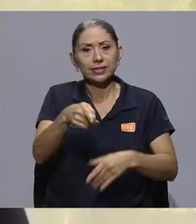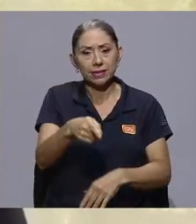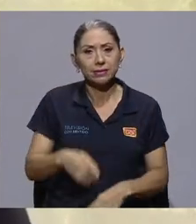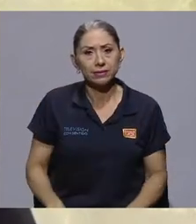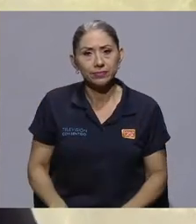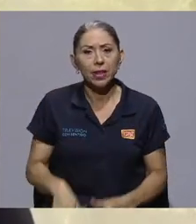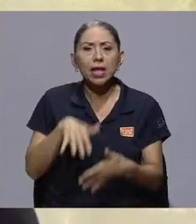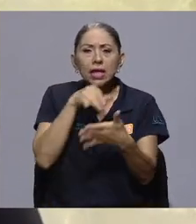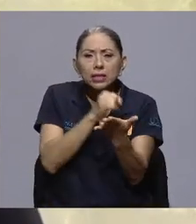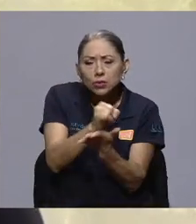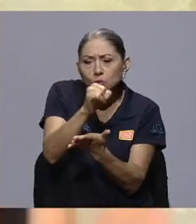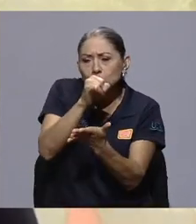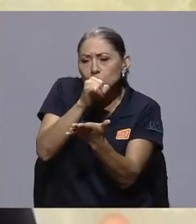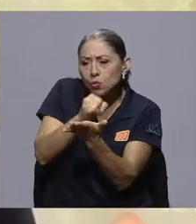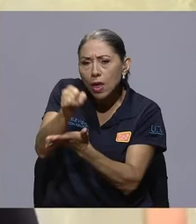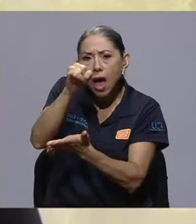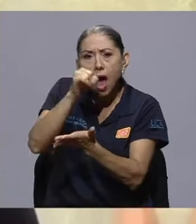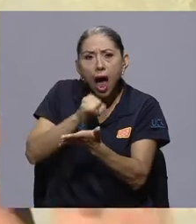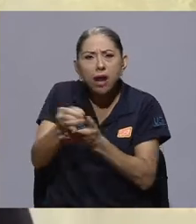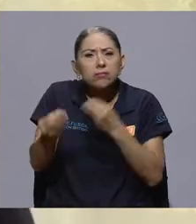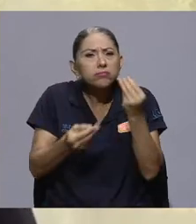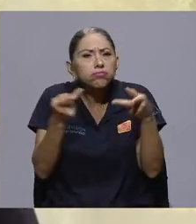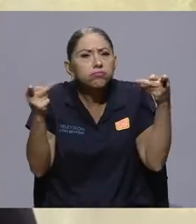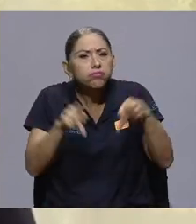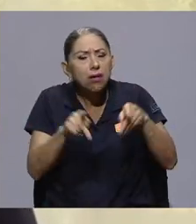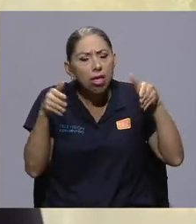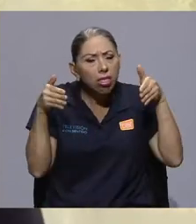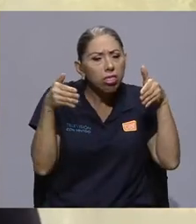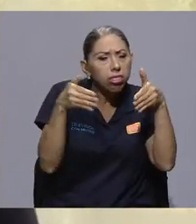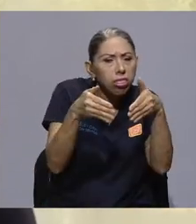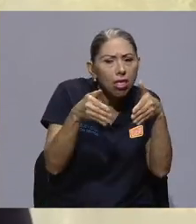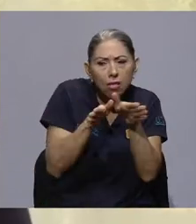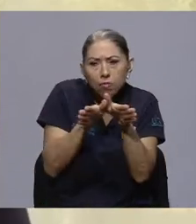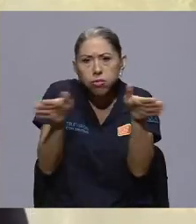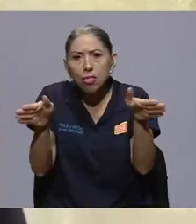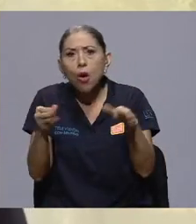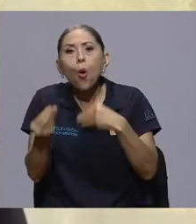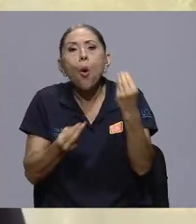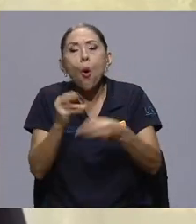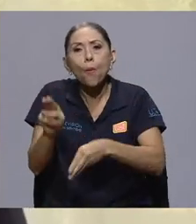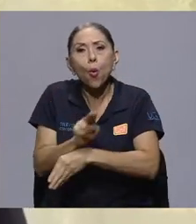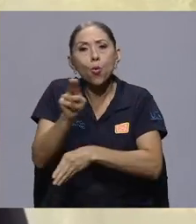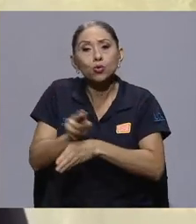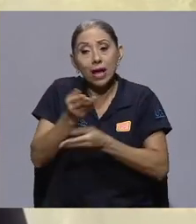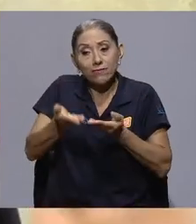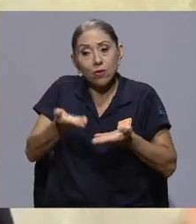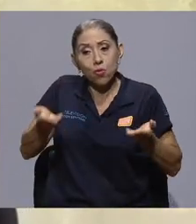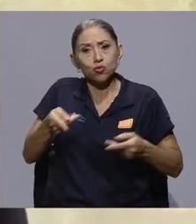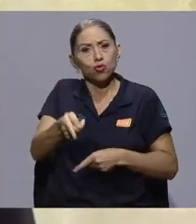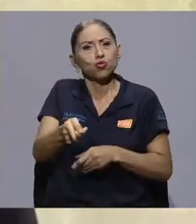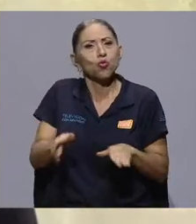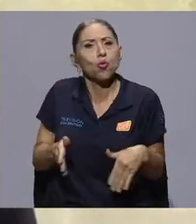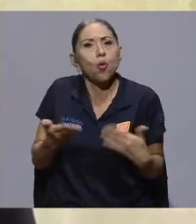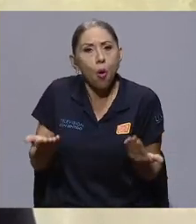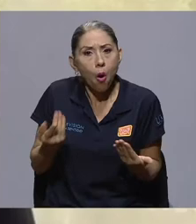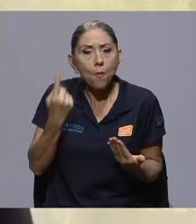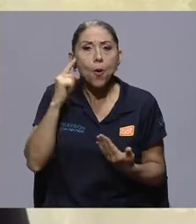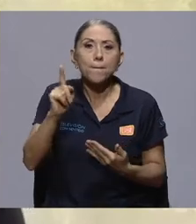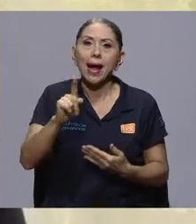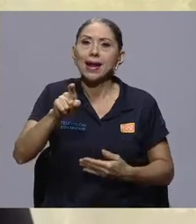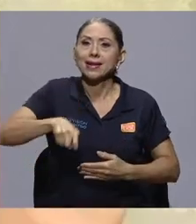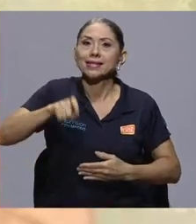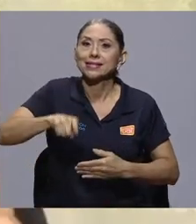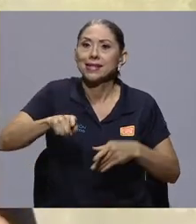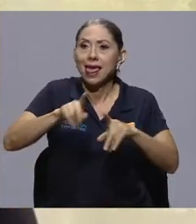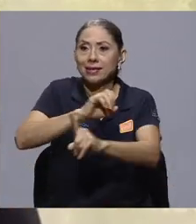Estudiar las tendencias macro, micro y cómo vamos a usar los recursos que tenemos para satisfacer las necesidades de la